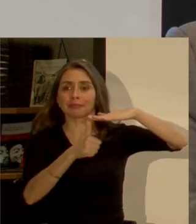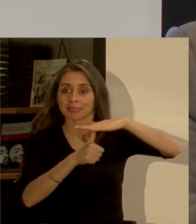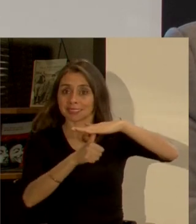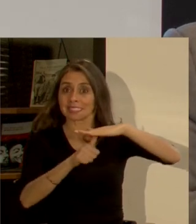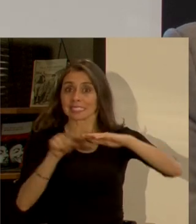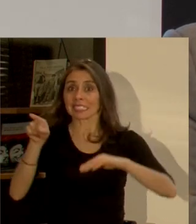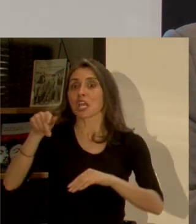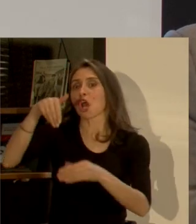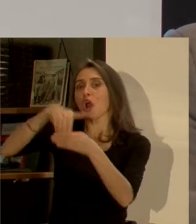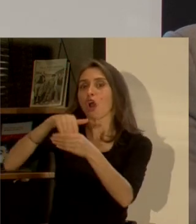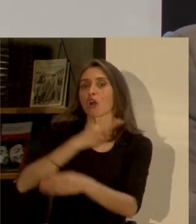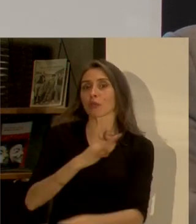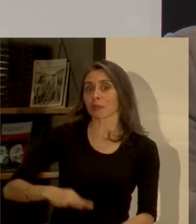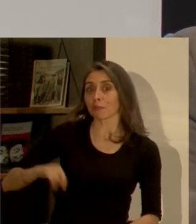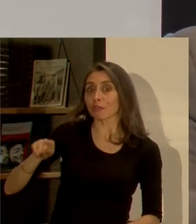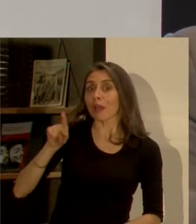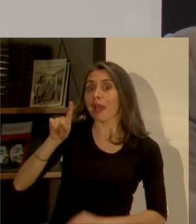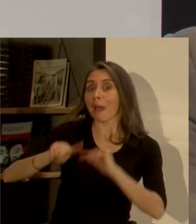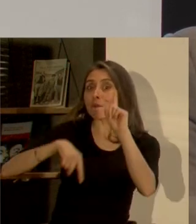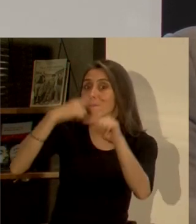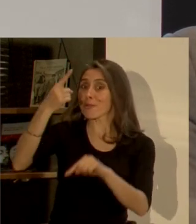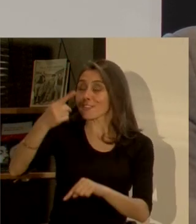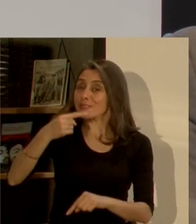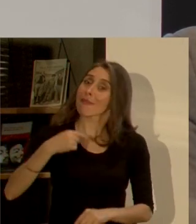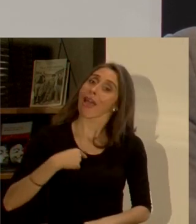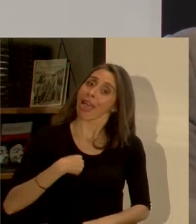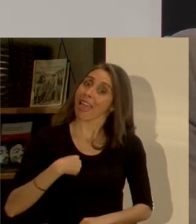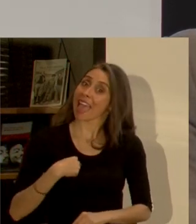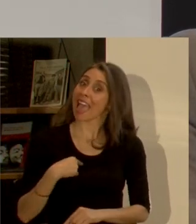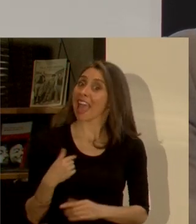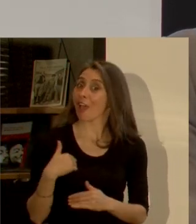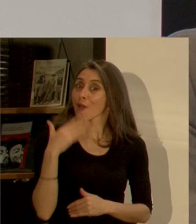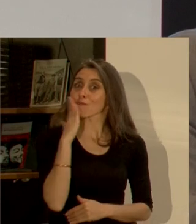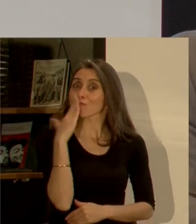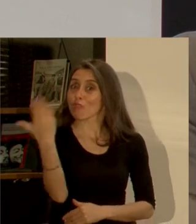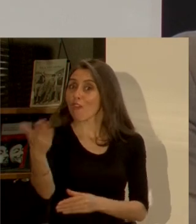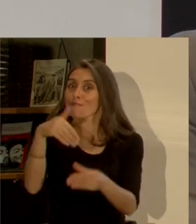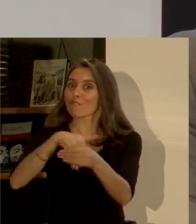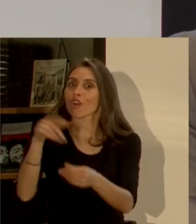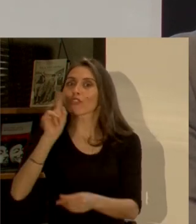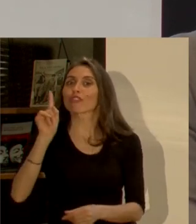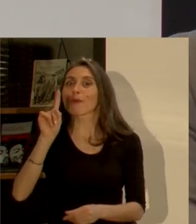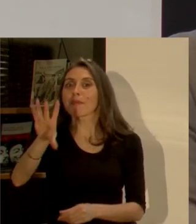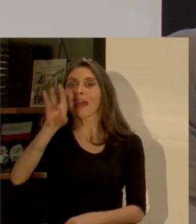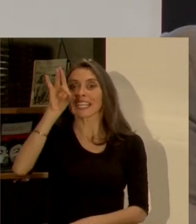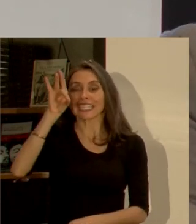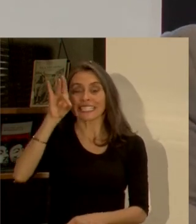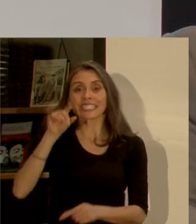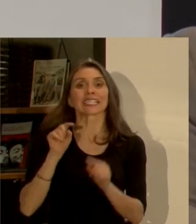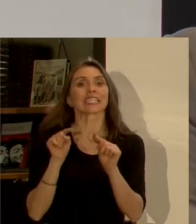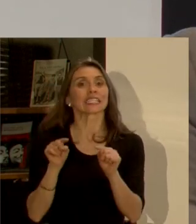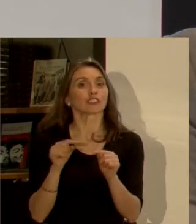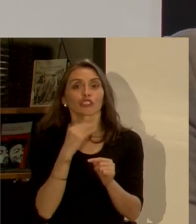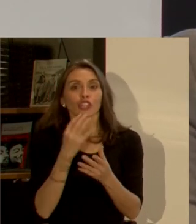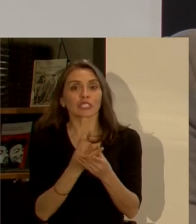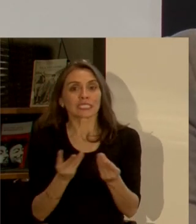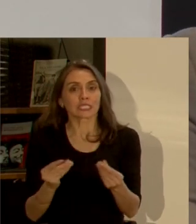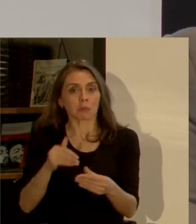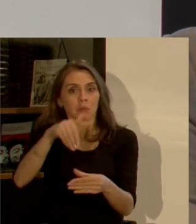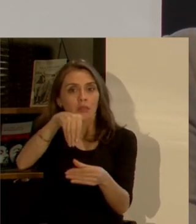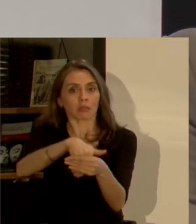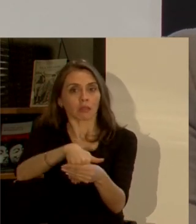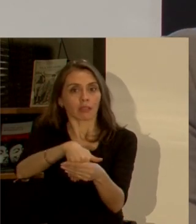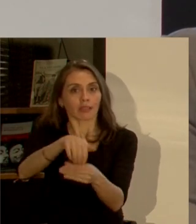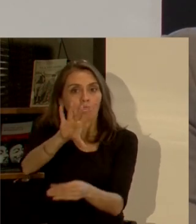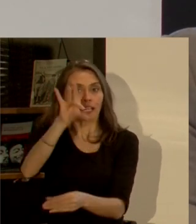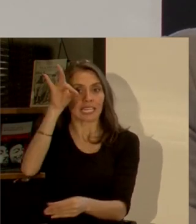también va a depender del voto la próxima vez que sea electo pero esa conexión que puede ser muy simple algunas veces